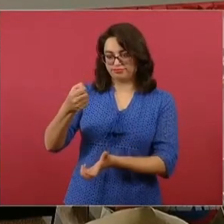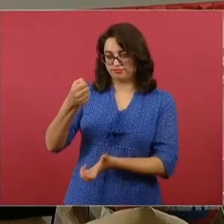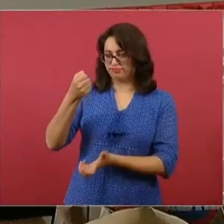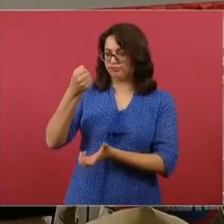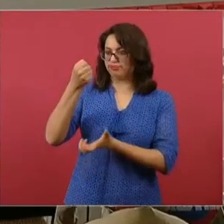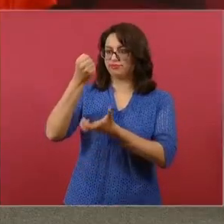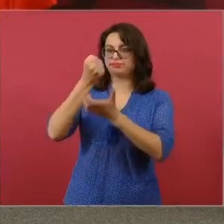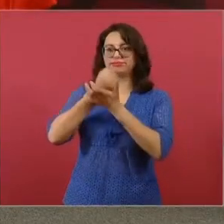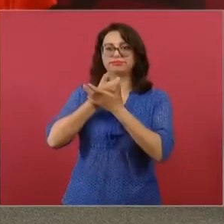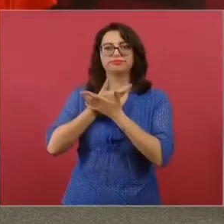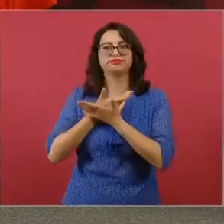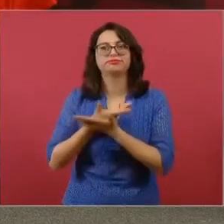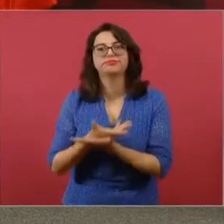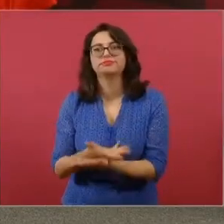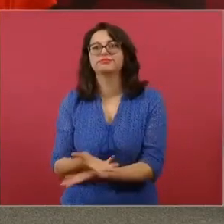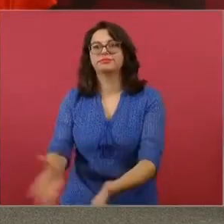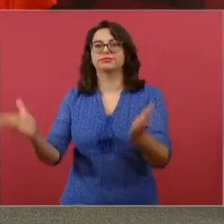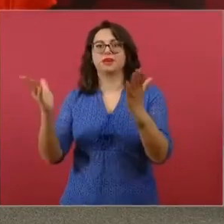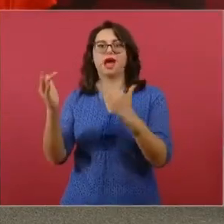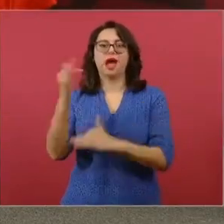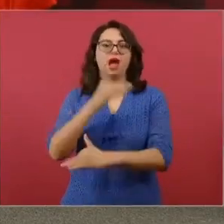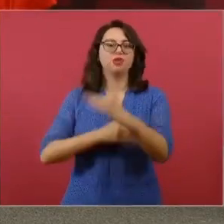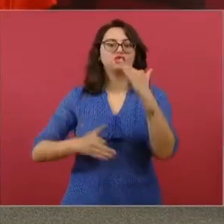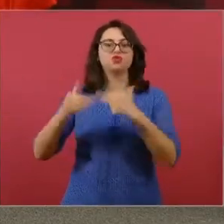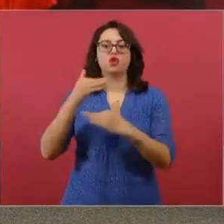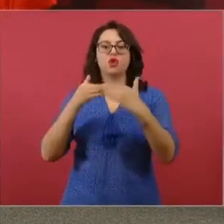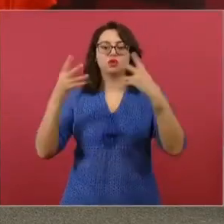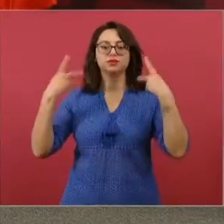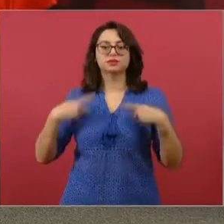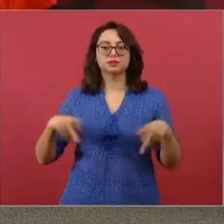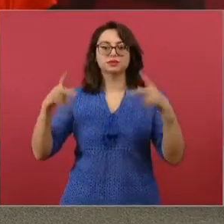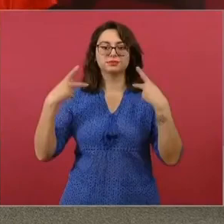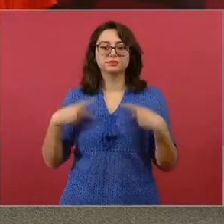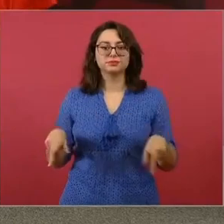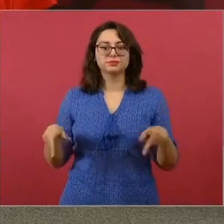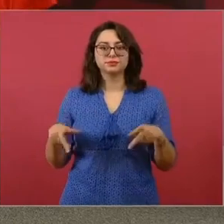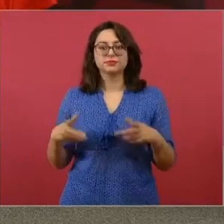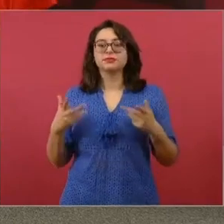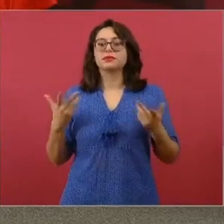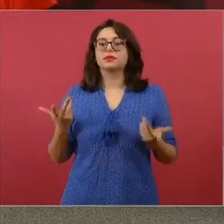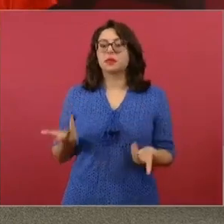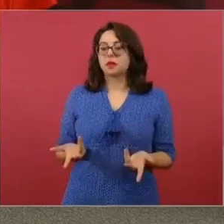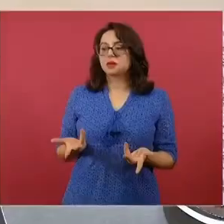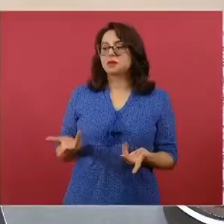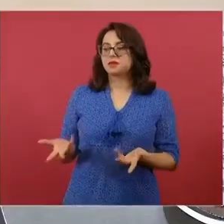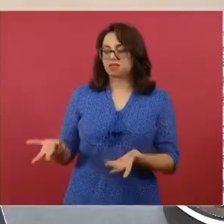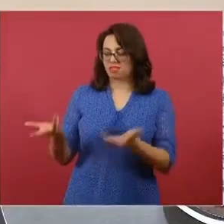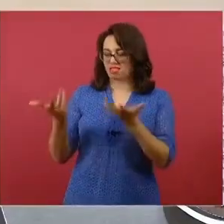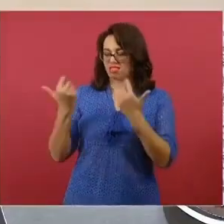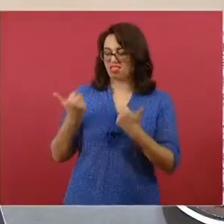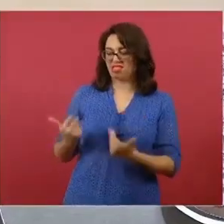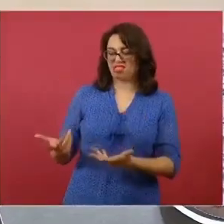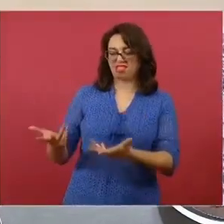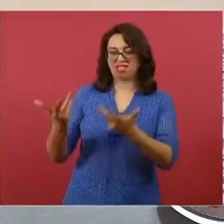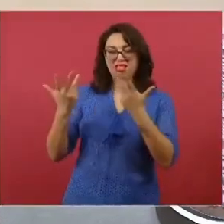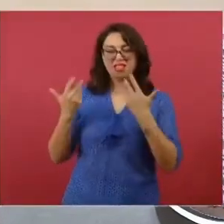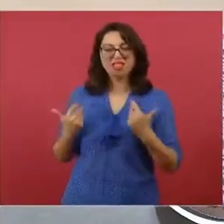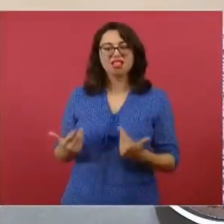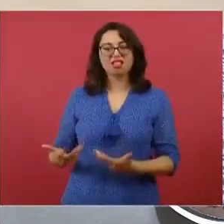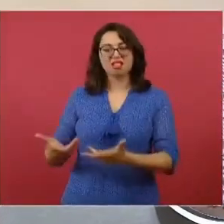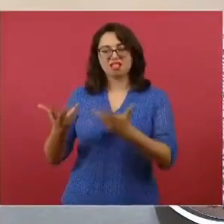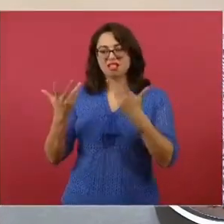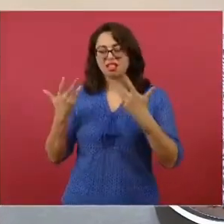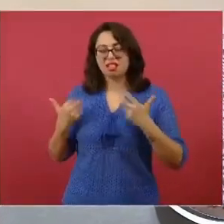alcance a toda nuestra gente. No podemos de ninguna manera cometer los errores del pasado, asumimos la